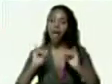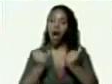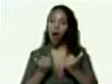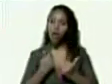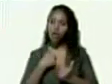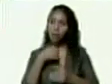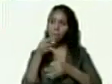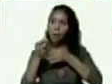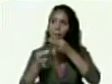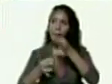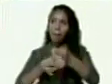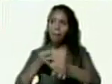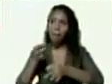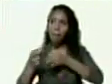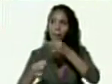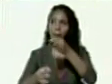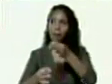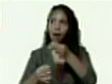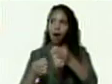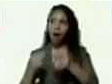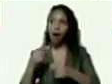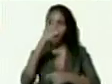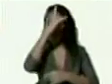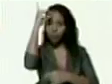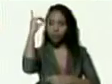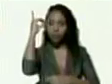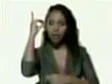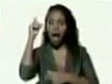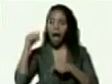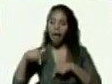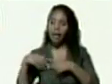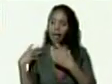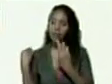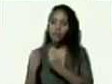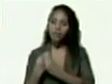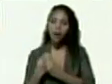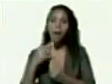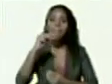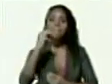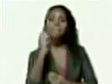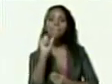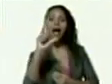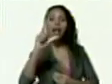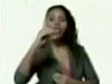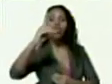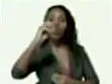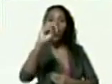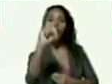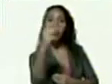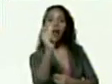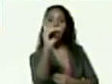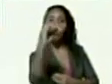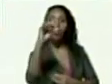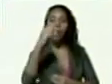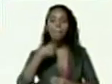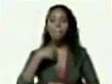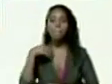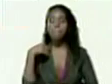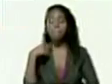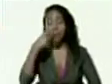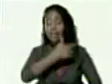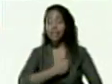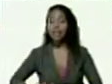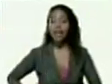Diosdado aquí está el compañero mervin maldonado presidente del movimiento somos venezuela gobierno